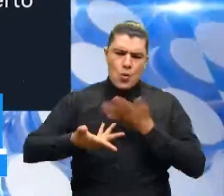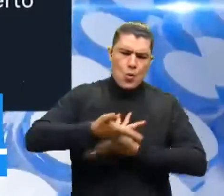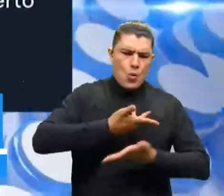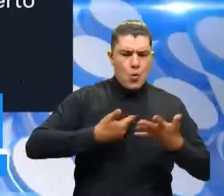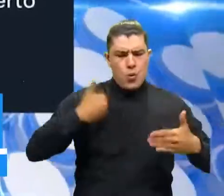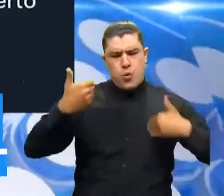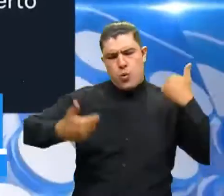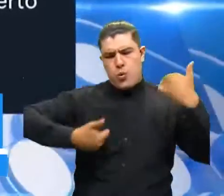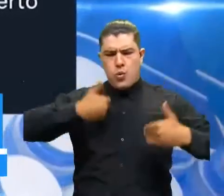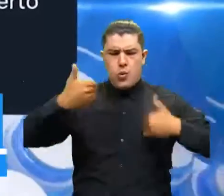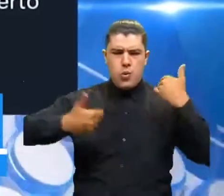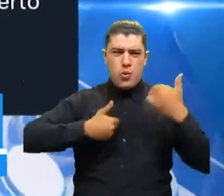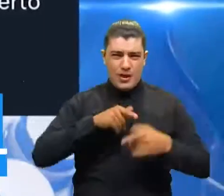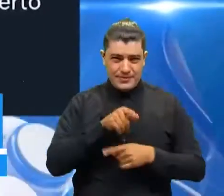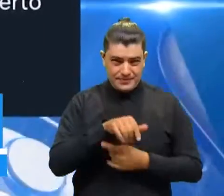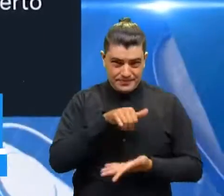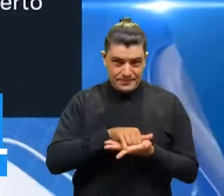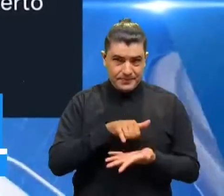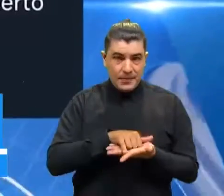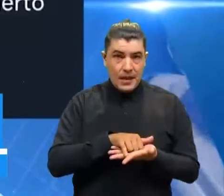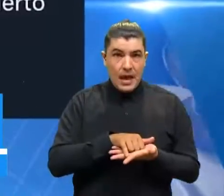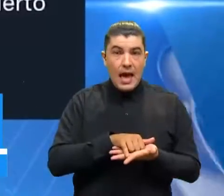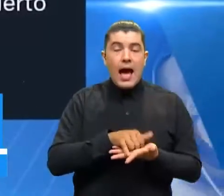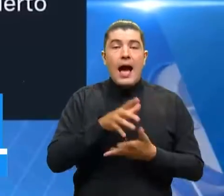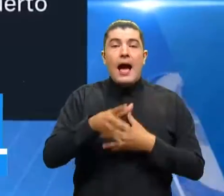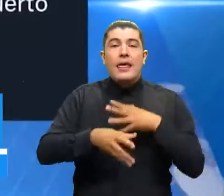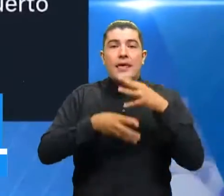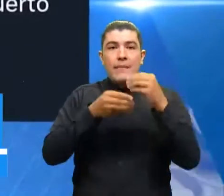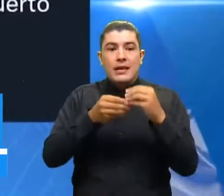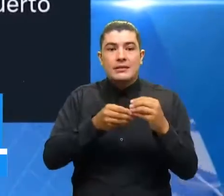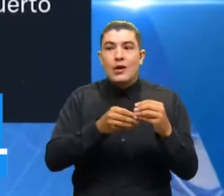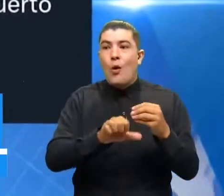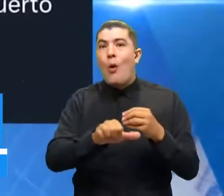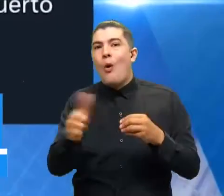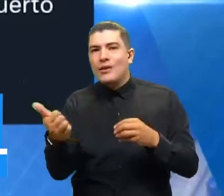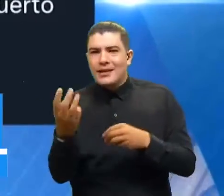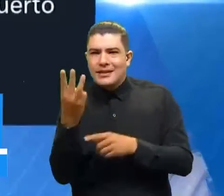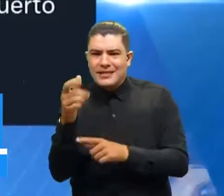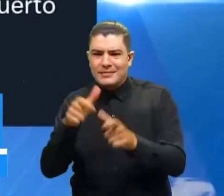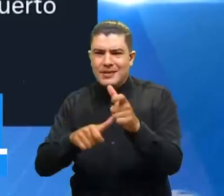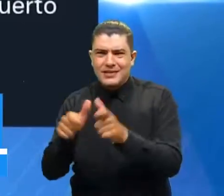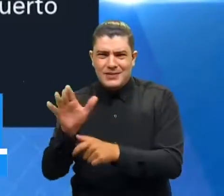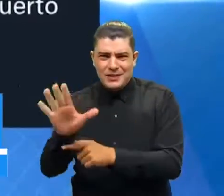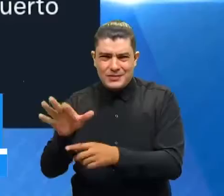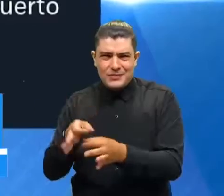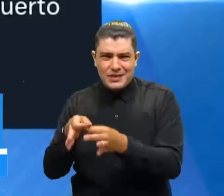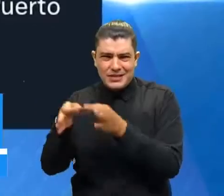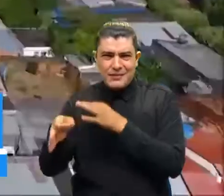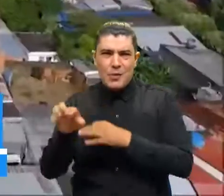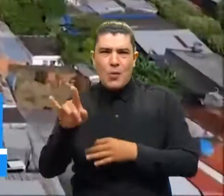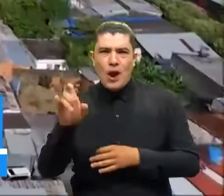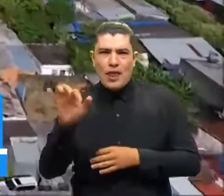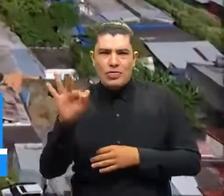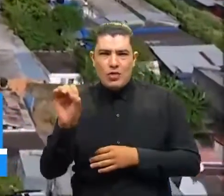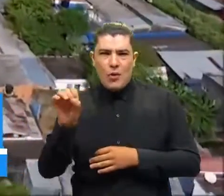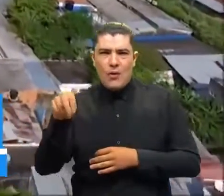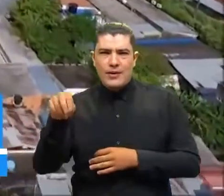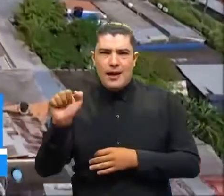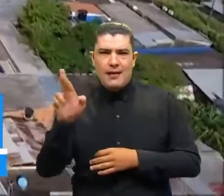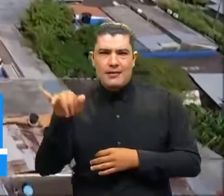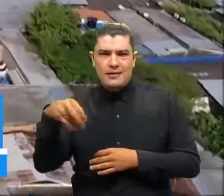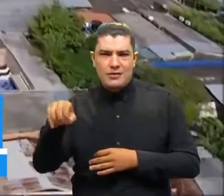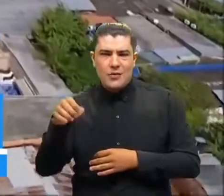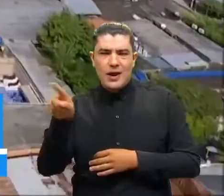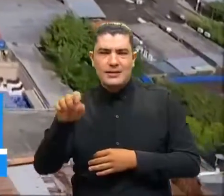ilegales en Botalón y Puente Tabla Tame, se llevaron otras tres personas de la comunidad de Puerto Nariño, Saravena. La situación en